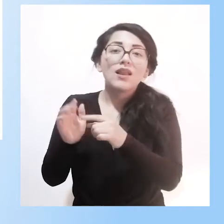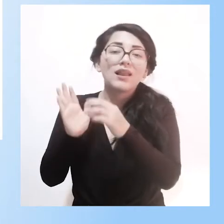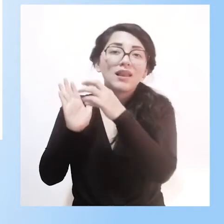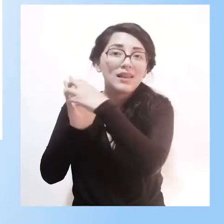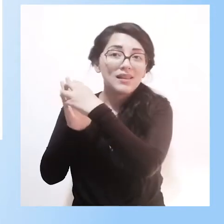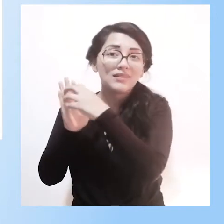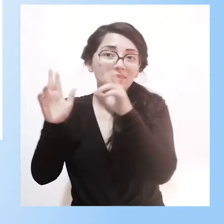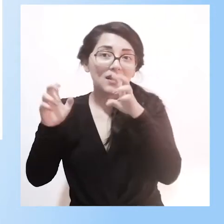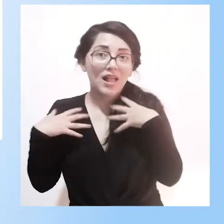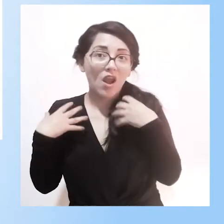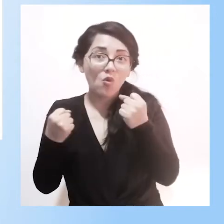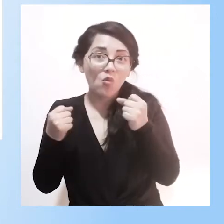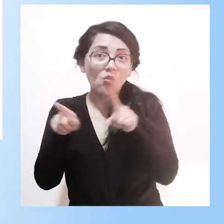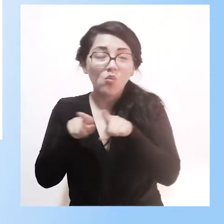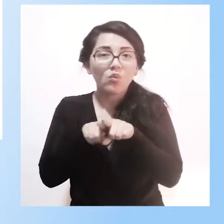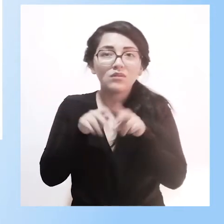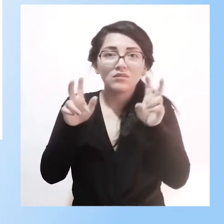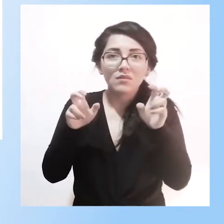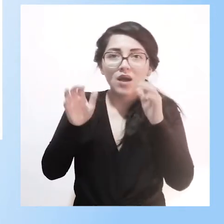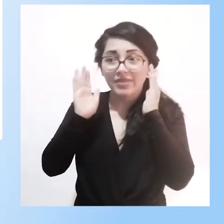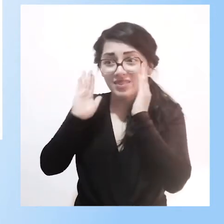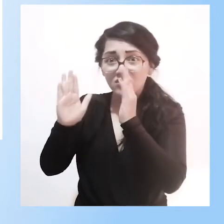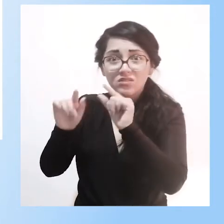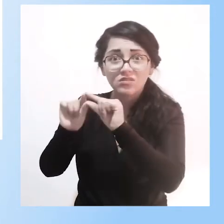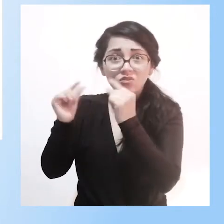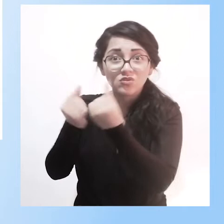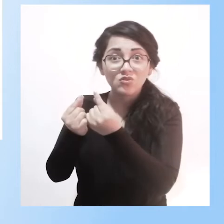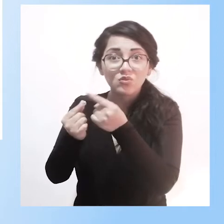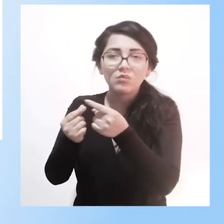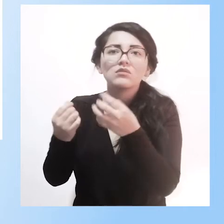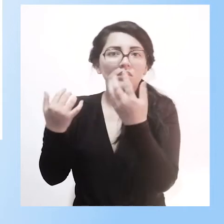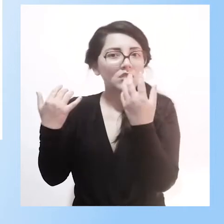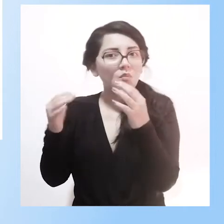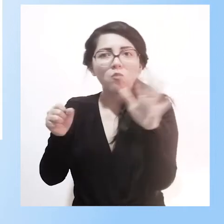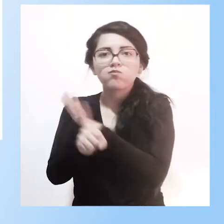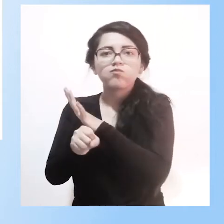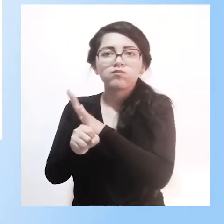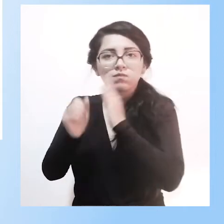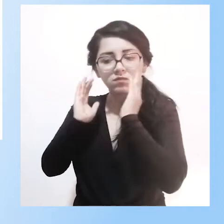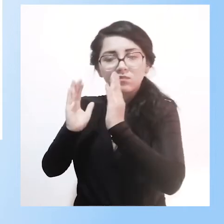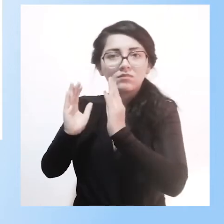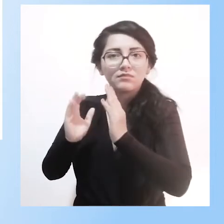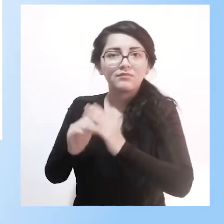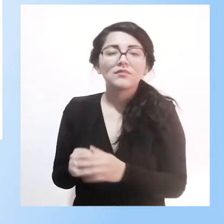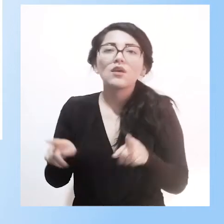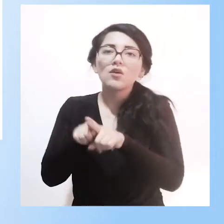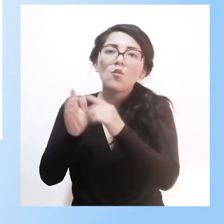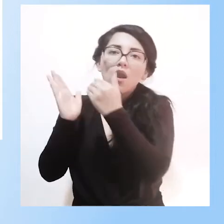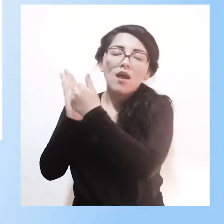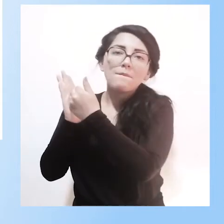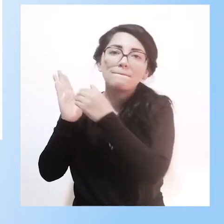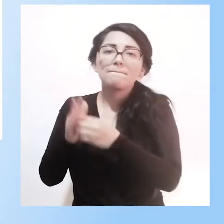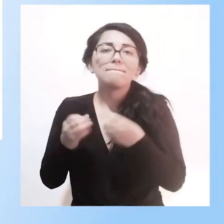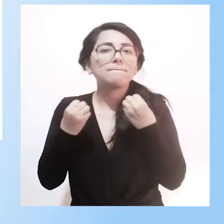cómo la atención hacia estos grupos debe ser integral. Por otro lado, tenemos el Plan del Buen Vivir, la